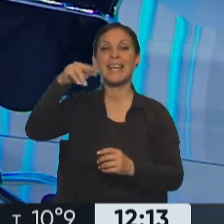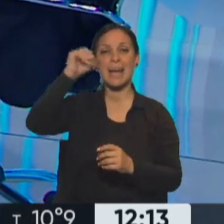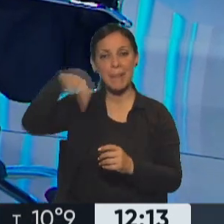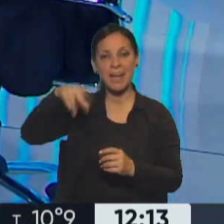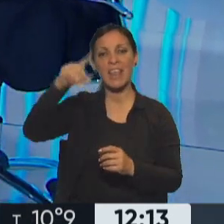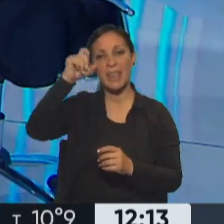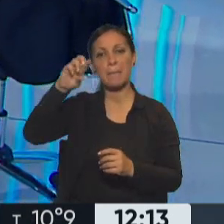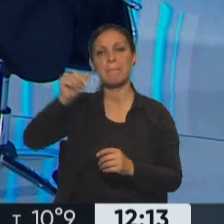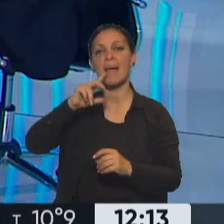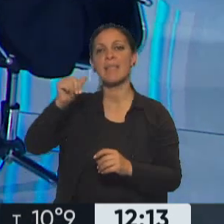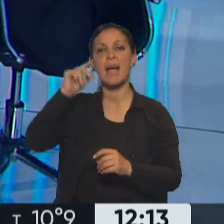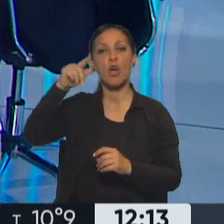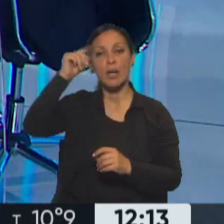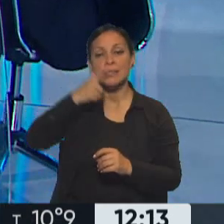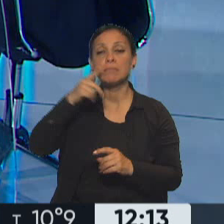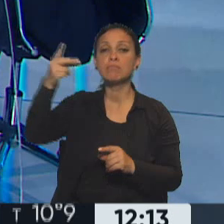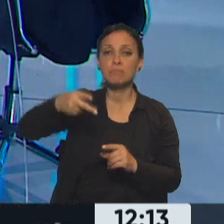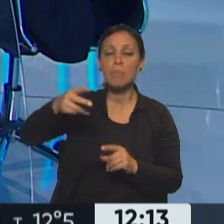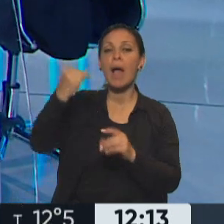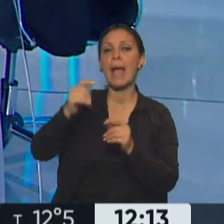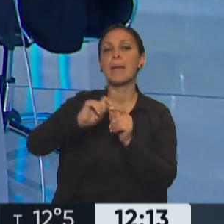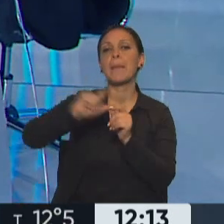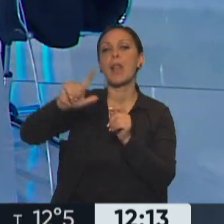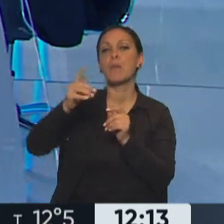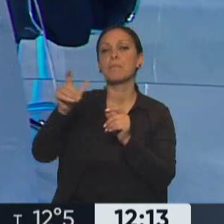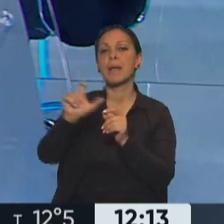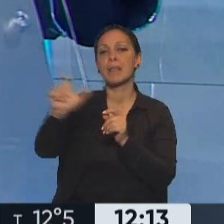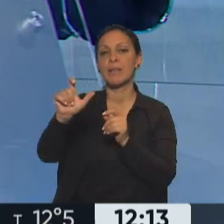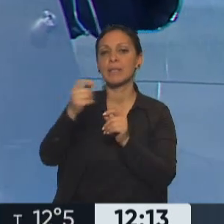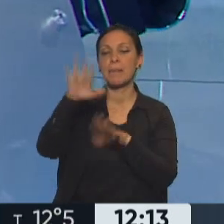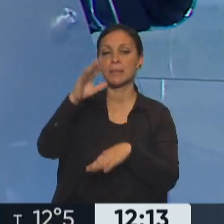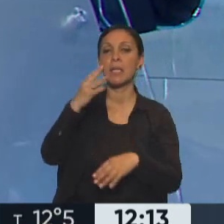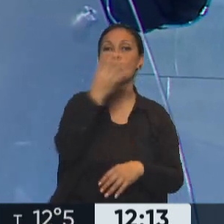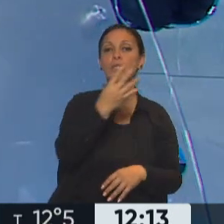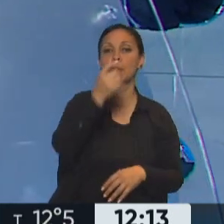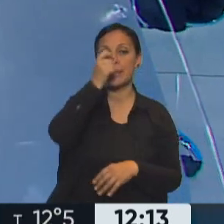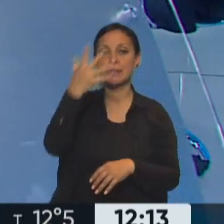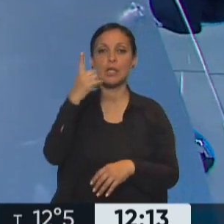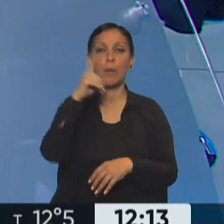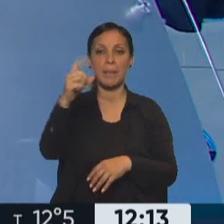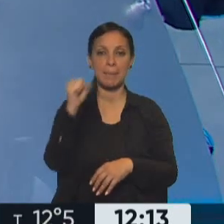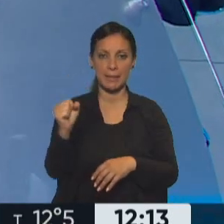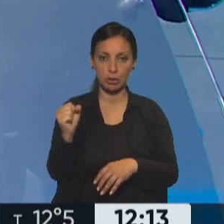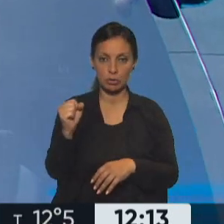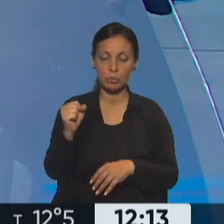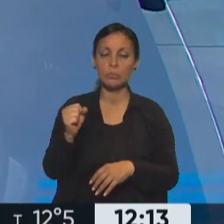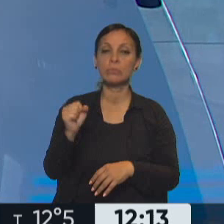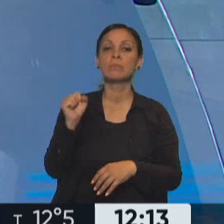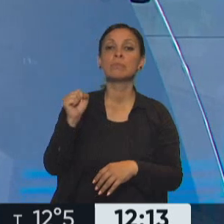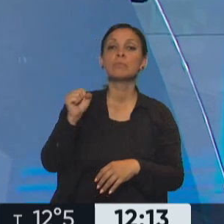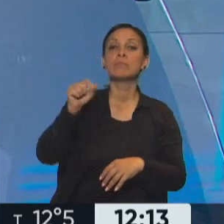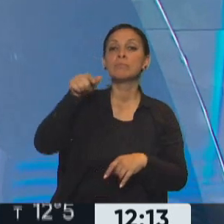un margen un poco mayor en los valores, está alrededor de los 425.000 pesos, esa línea que